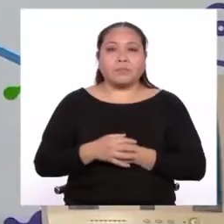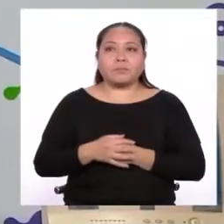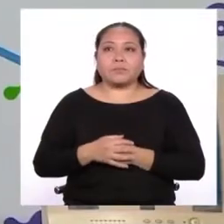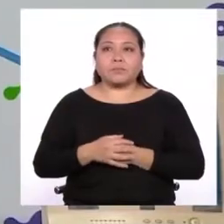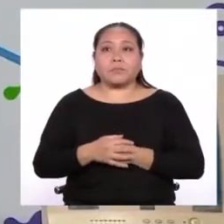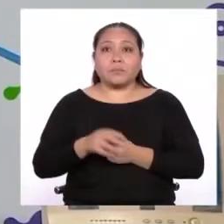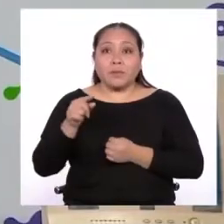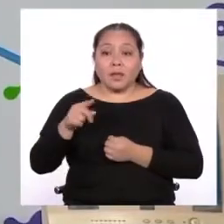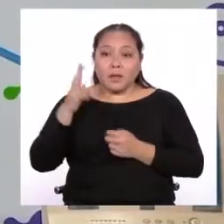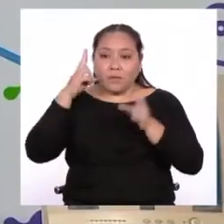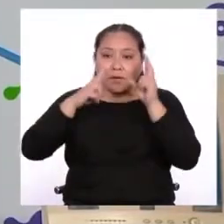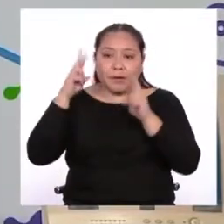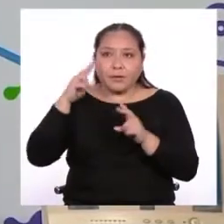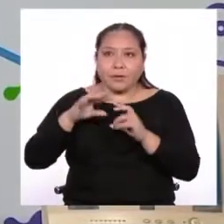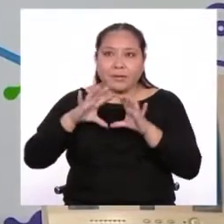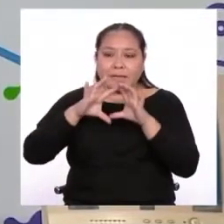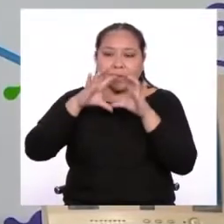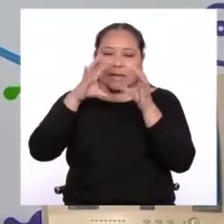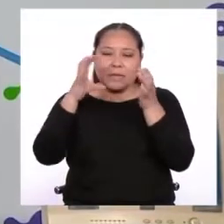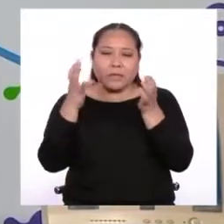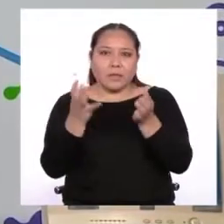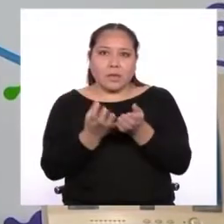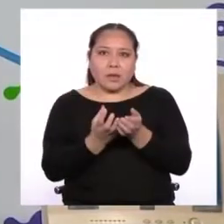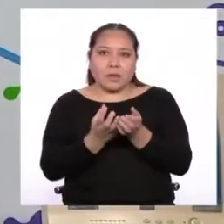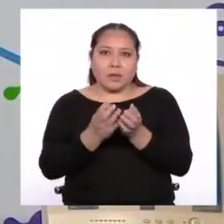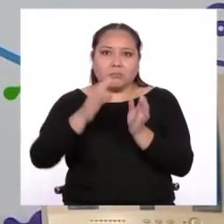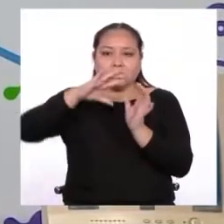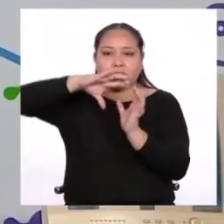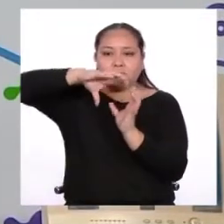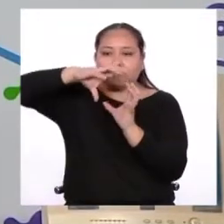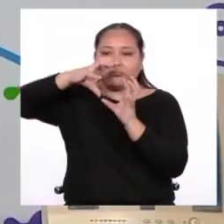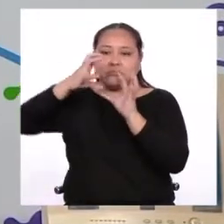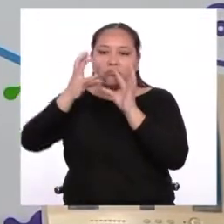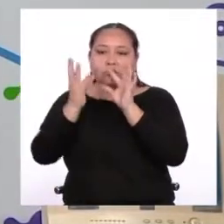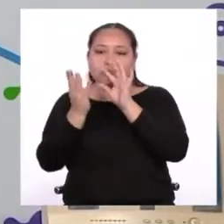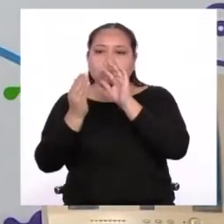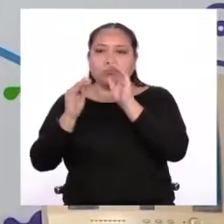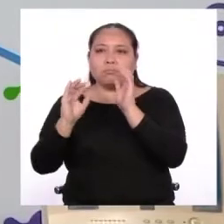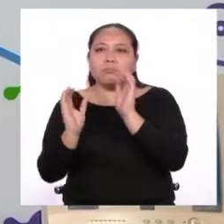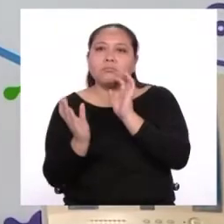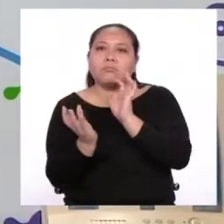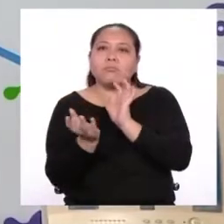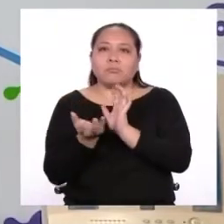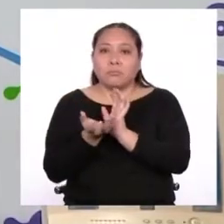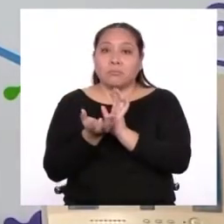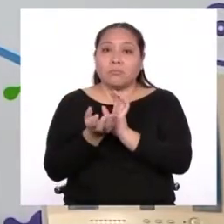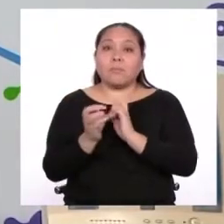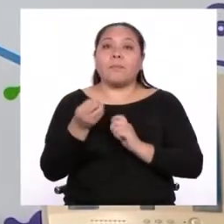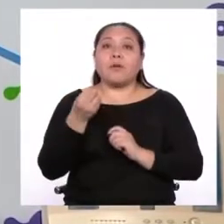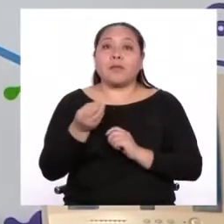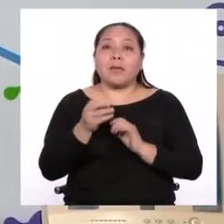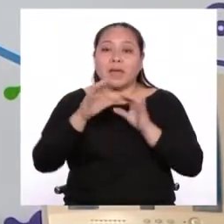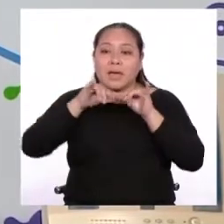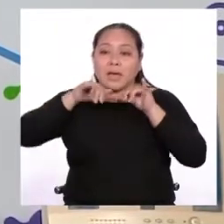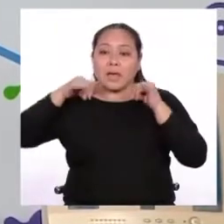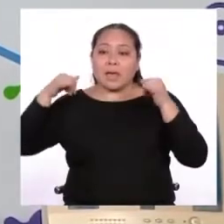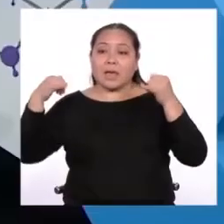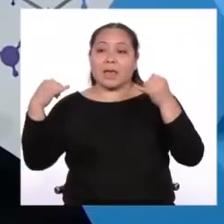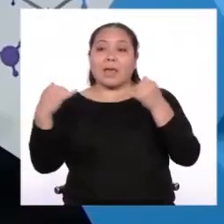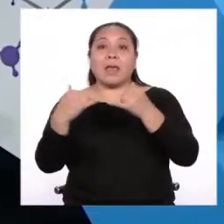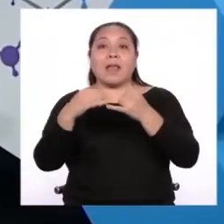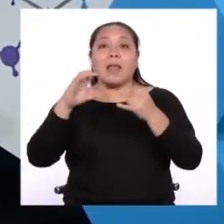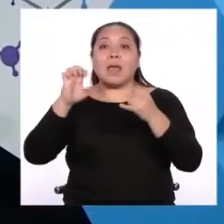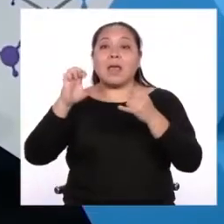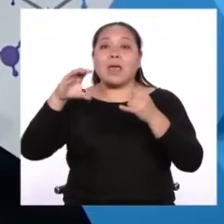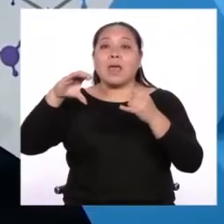allí descubrieron que la Tierra es ligeramente ovoide. Es porque el diámetro ecuatorial es mayor que el diámetro polar. Y